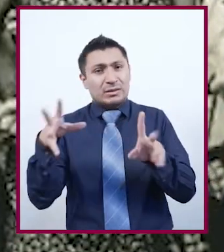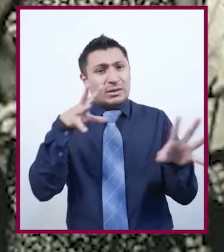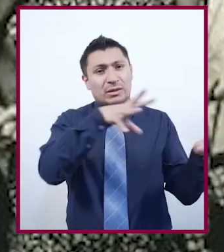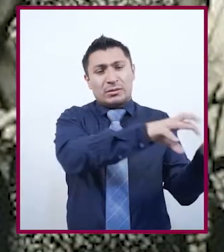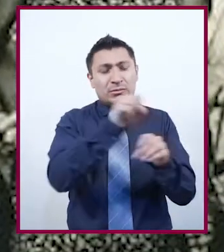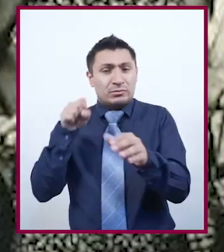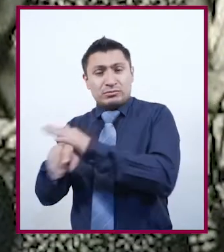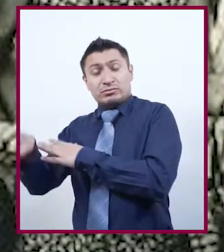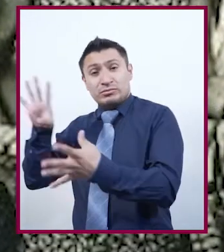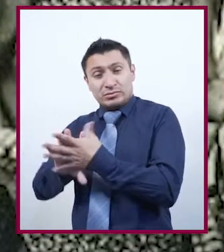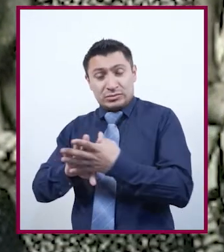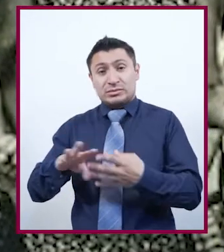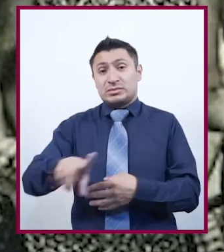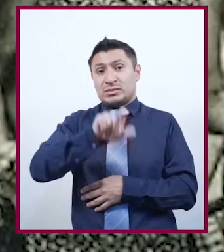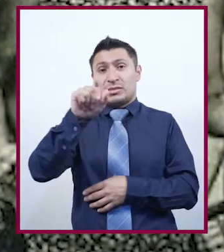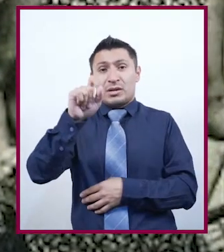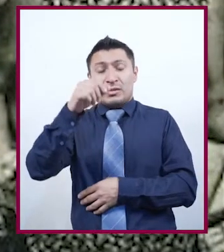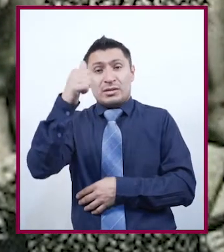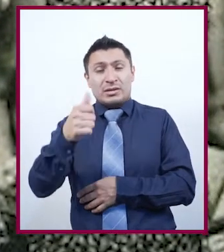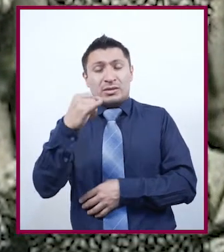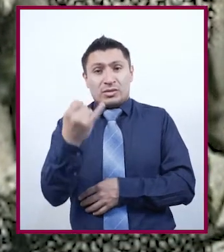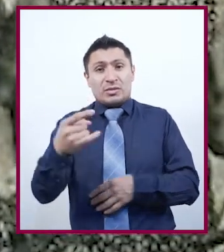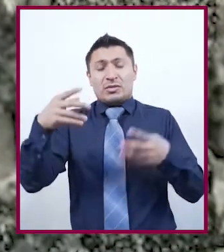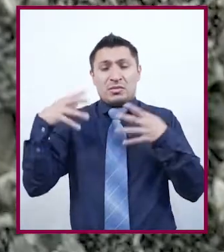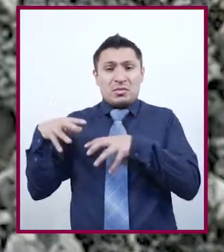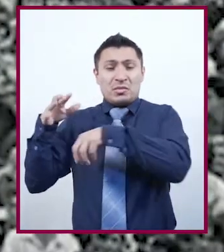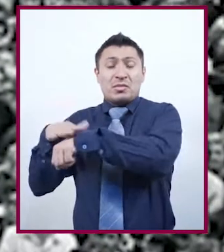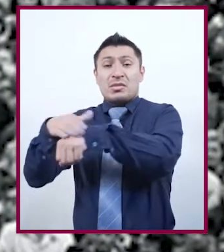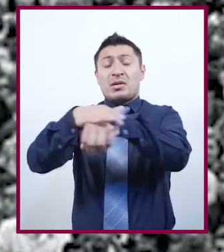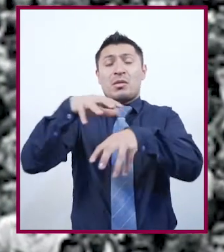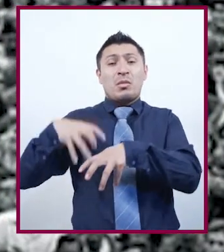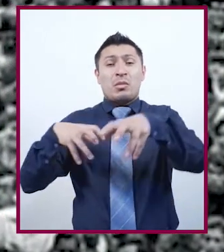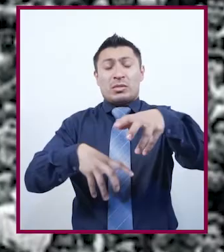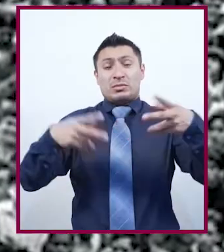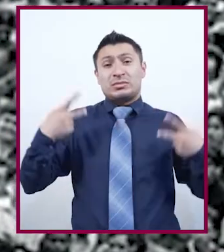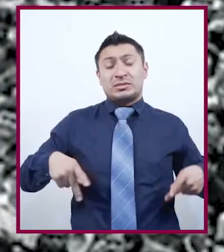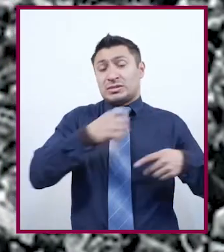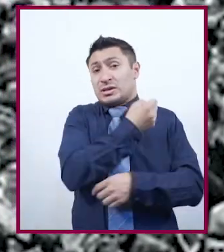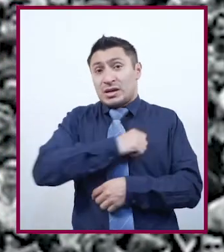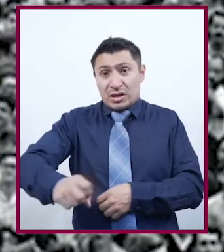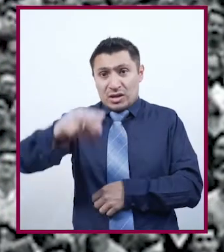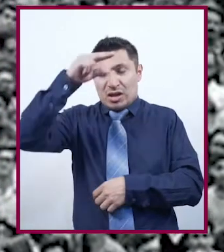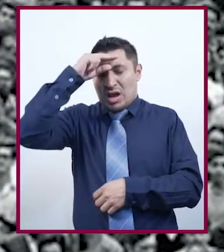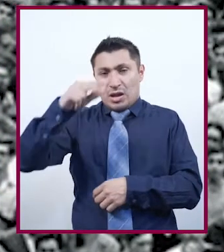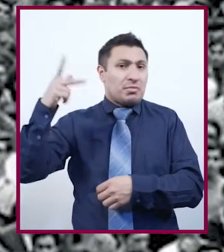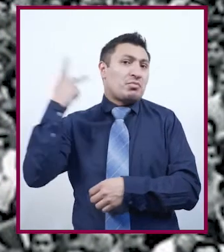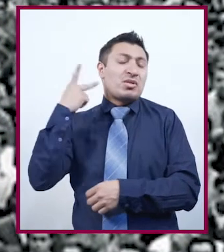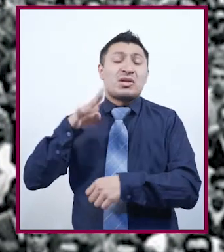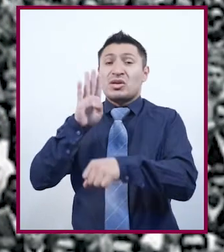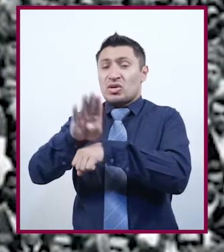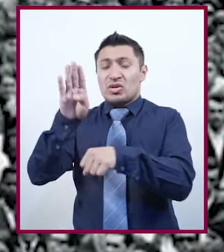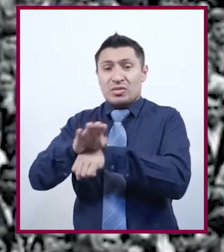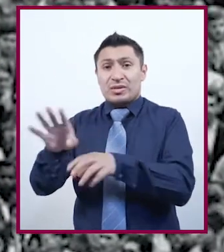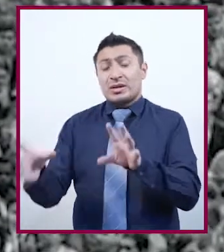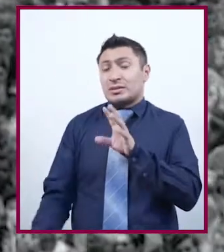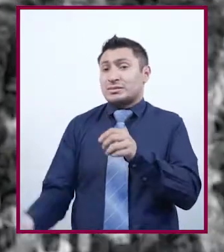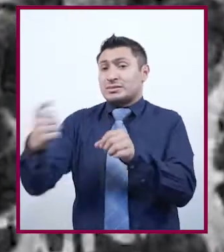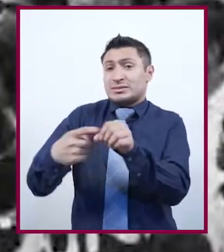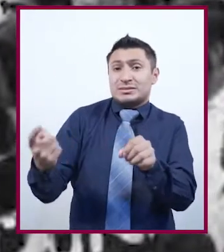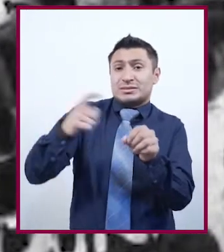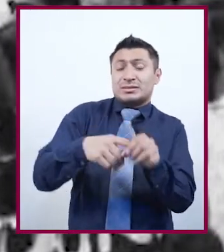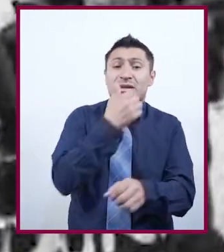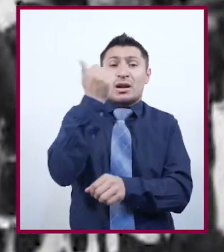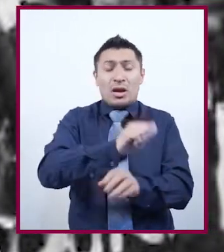26 de junio, se convocó a la marcha en la que artistas, intelectuales, políticos y otros sectores de la población civil brasileña